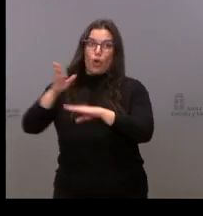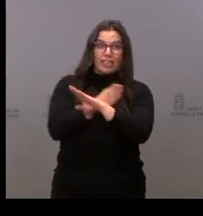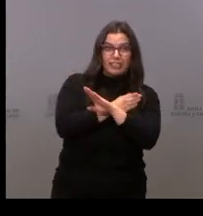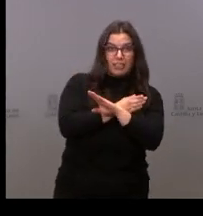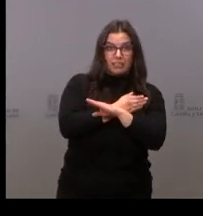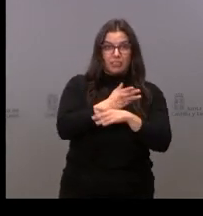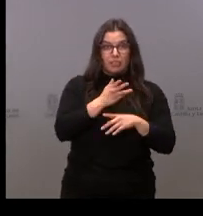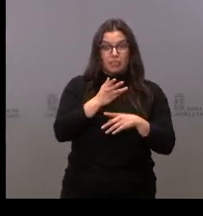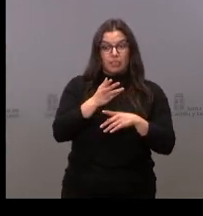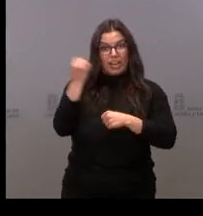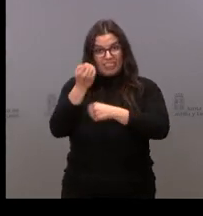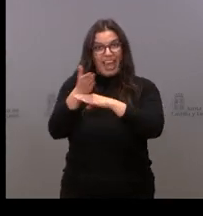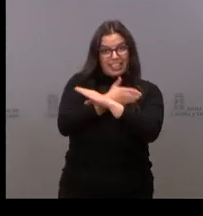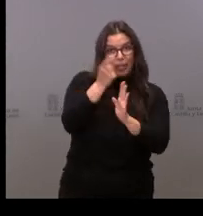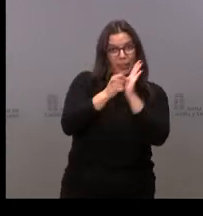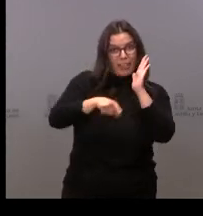va a tener nuevas medidas antes de Navidad.